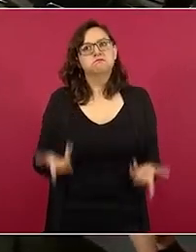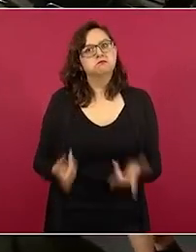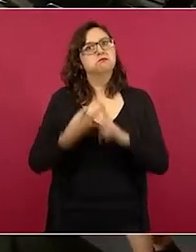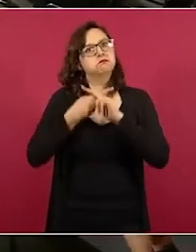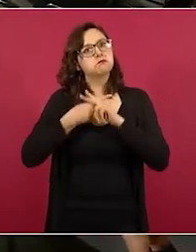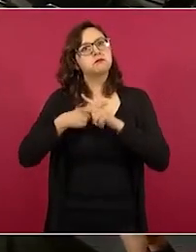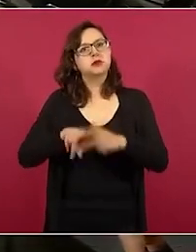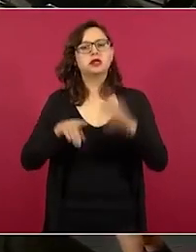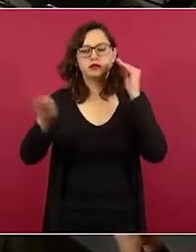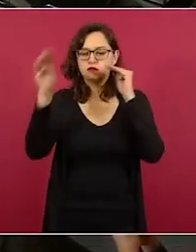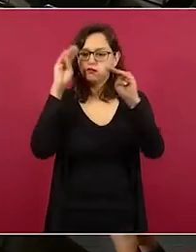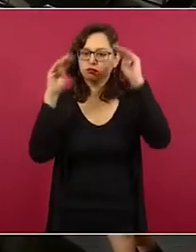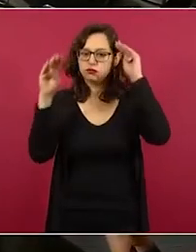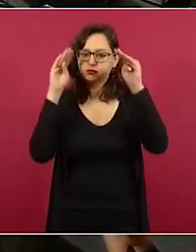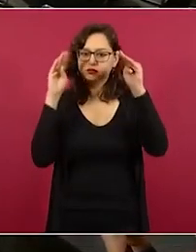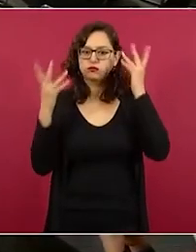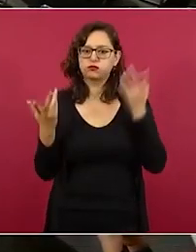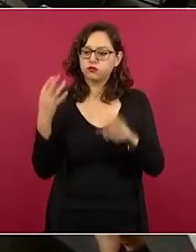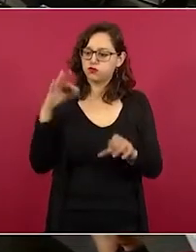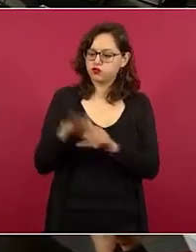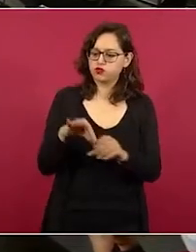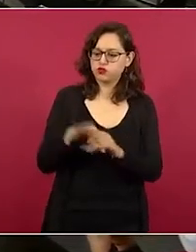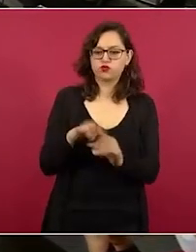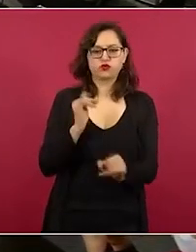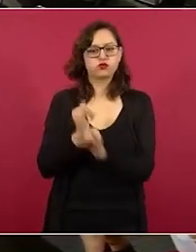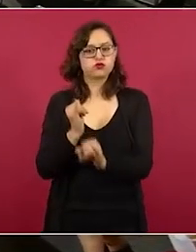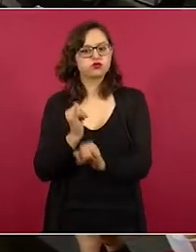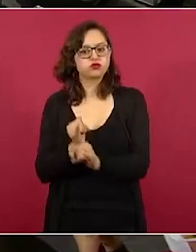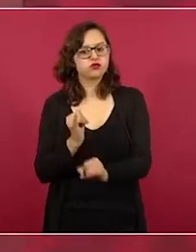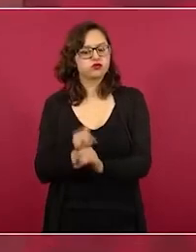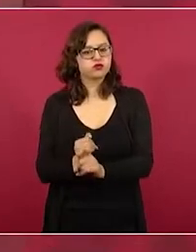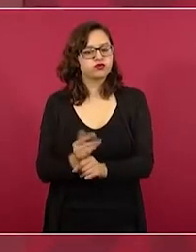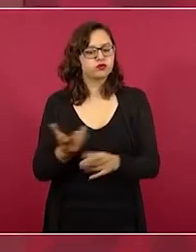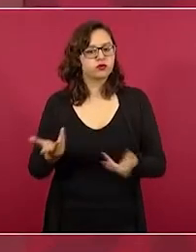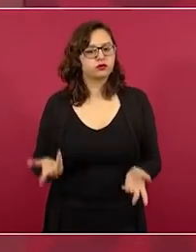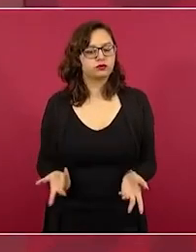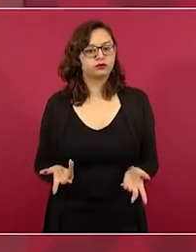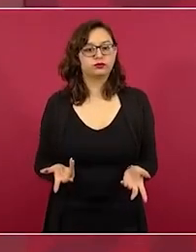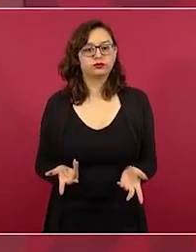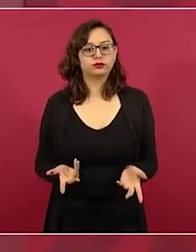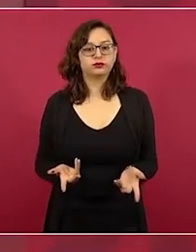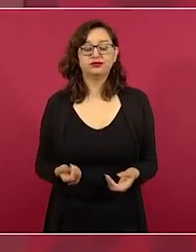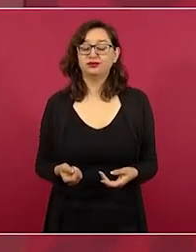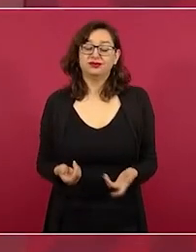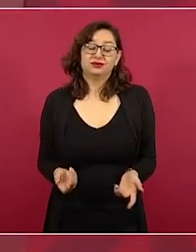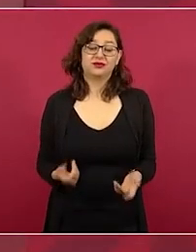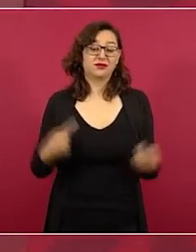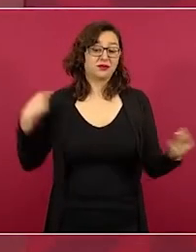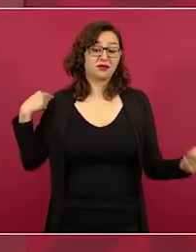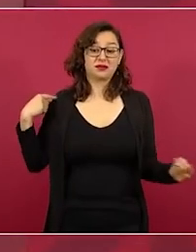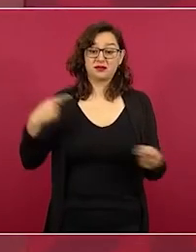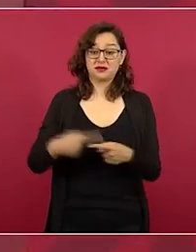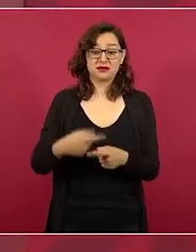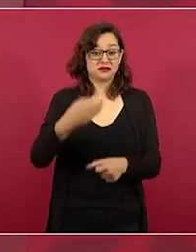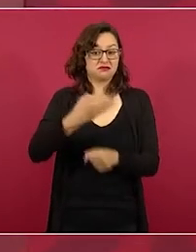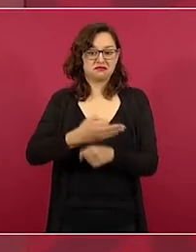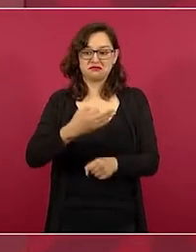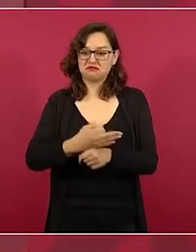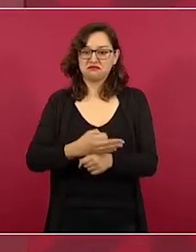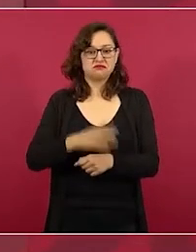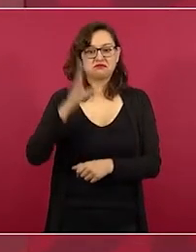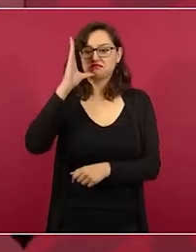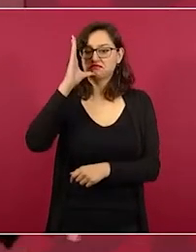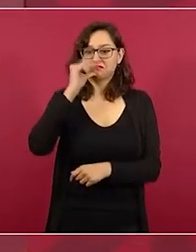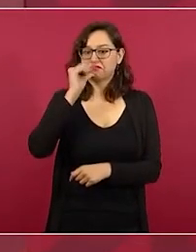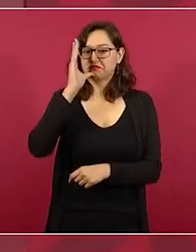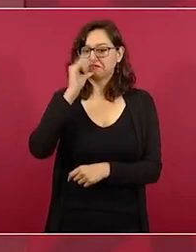voto electrónico. Esto no se puede dar en las actuales circunstancias porque